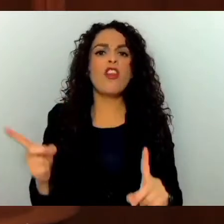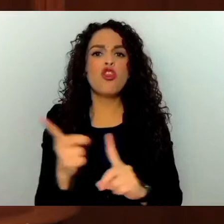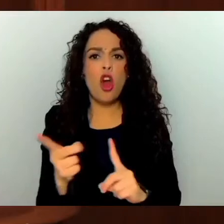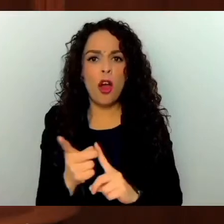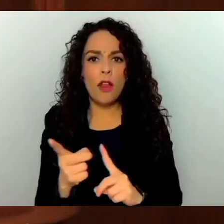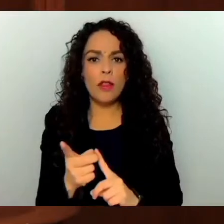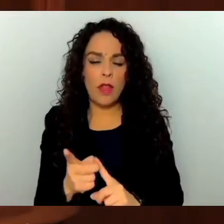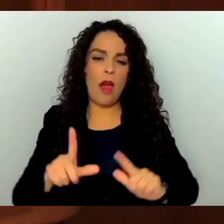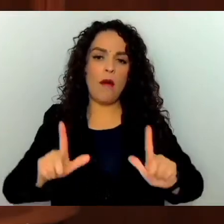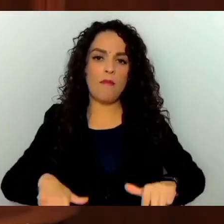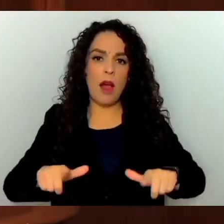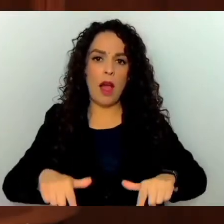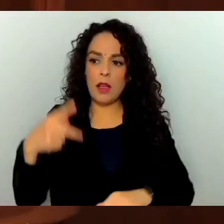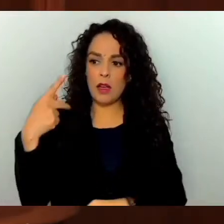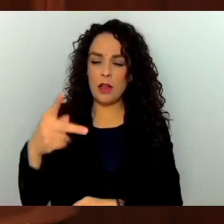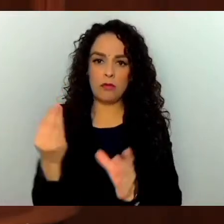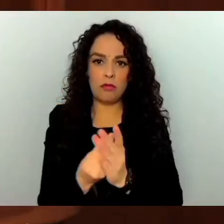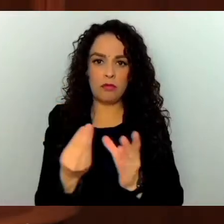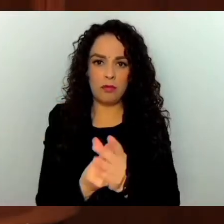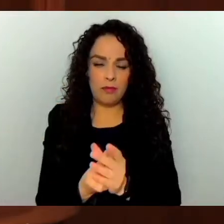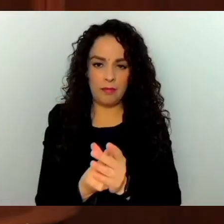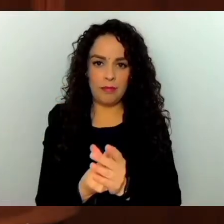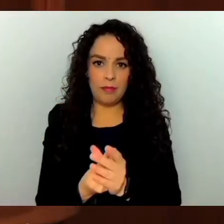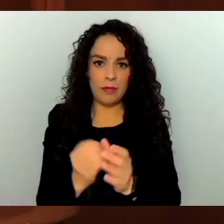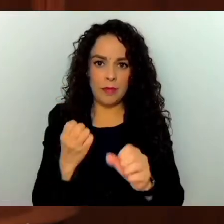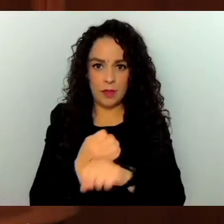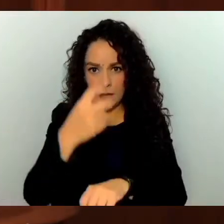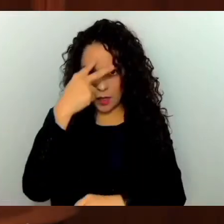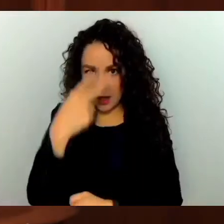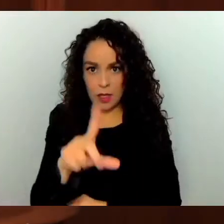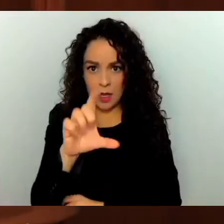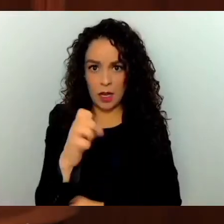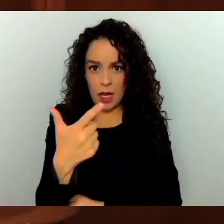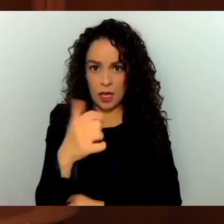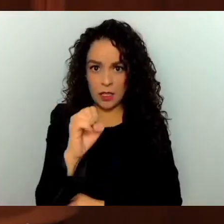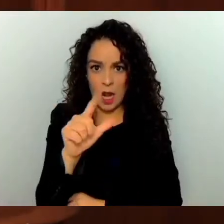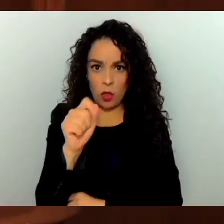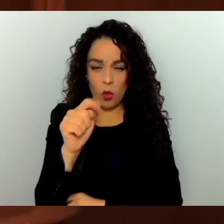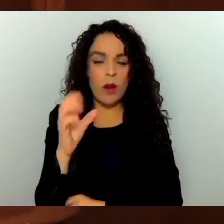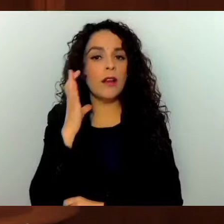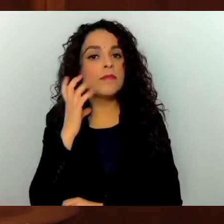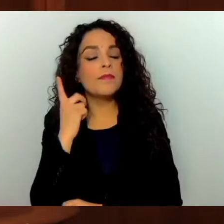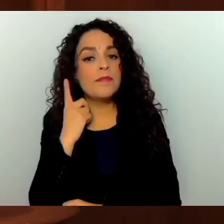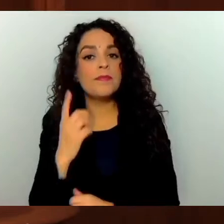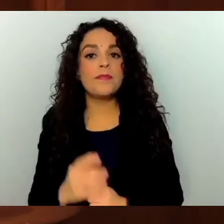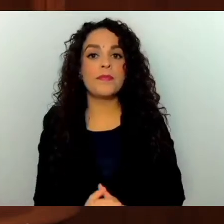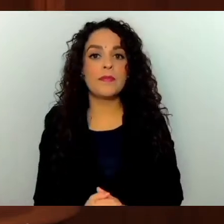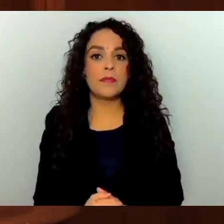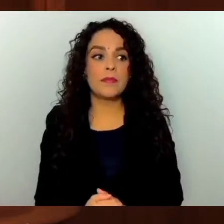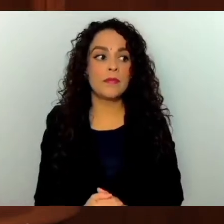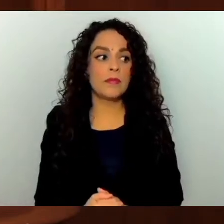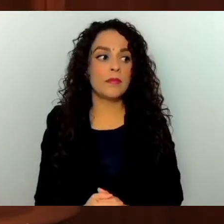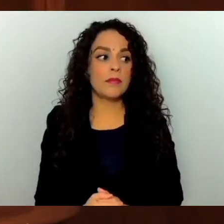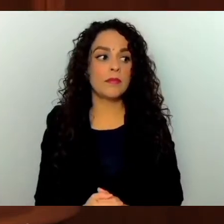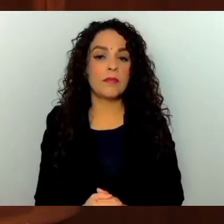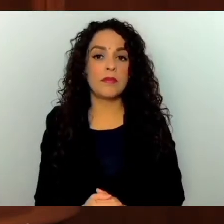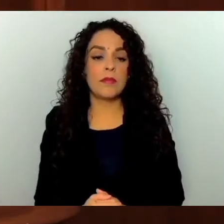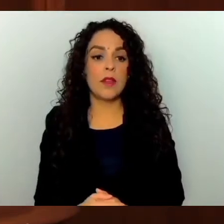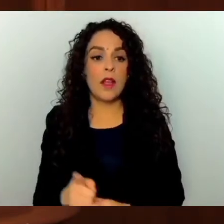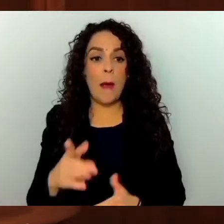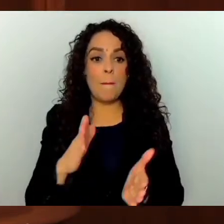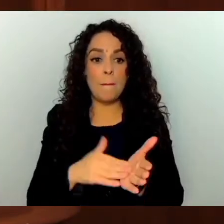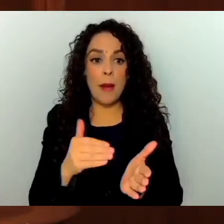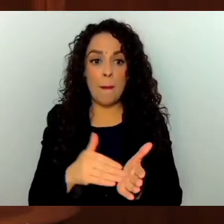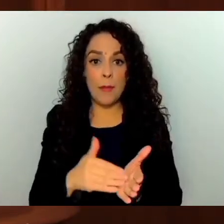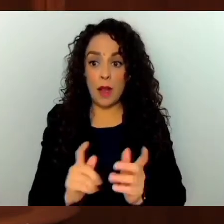legislatura. Deberán ser entregados debidamente firmados por el o la aspirante. Los documentos